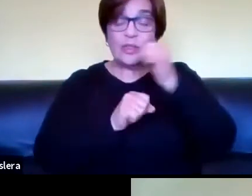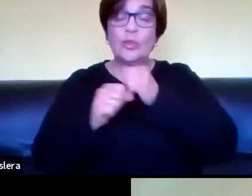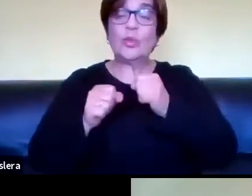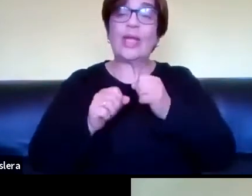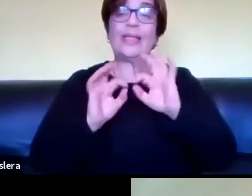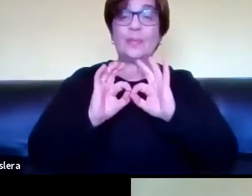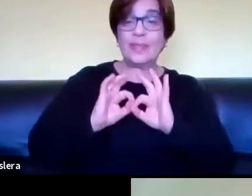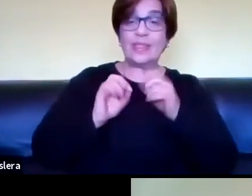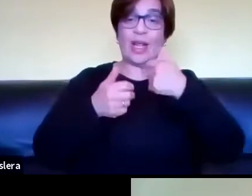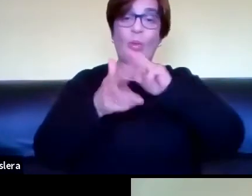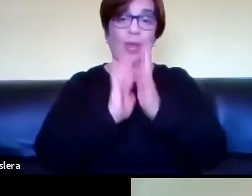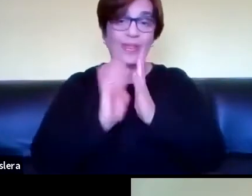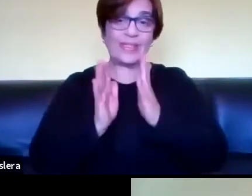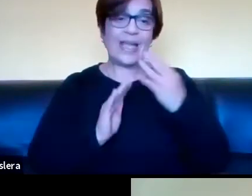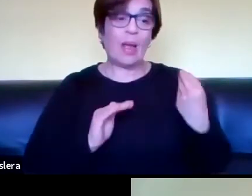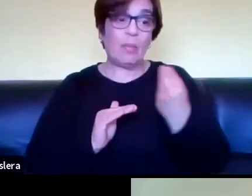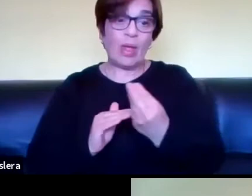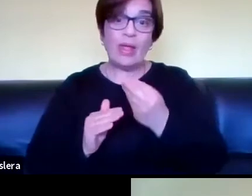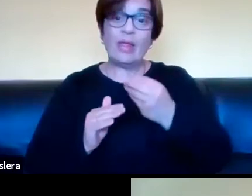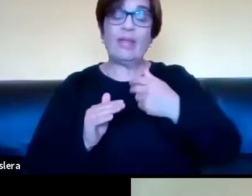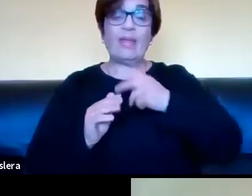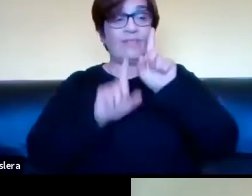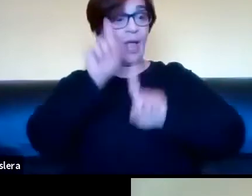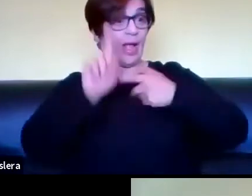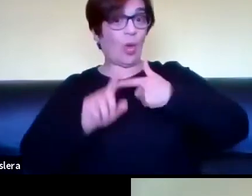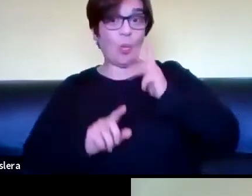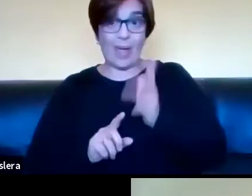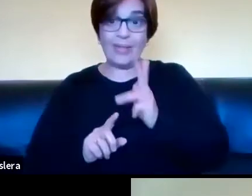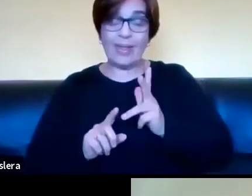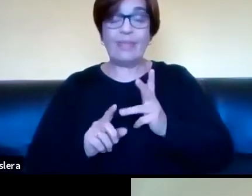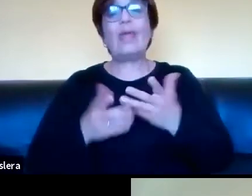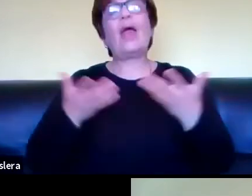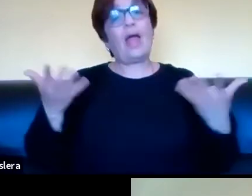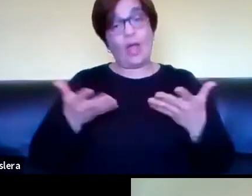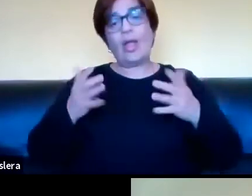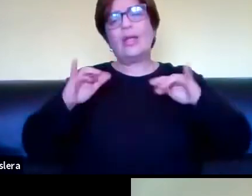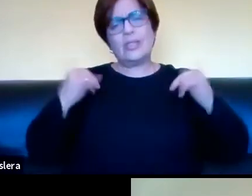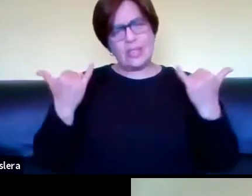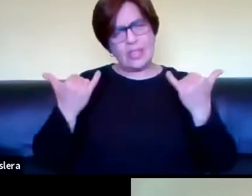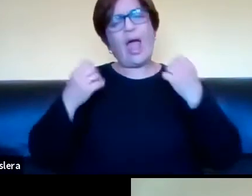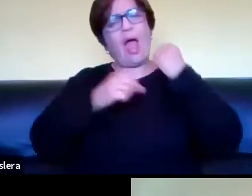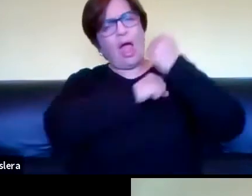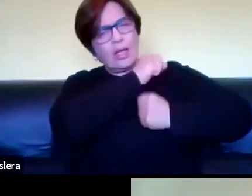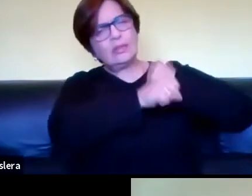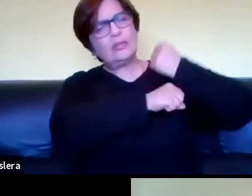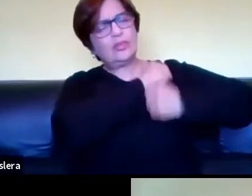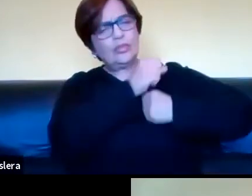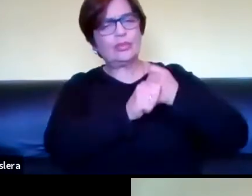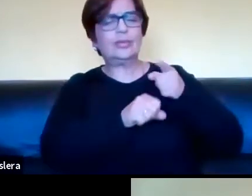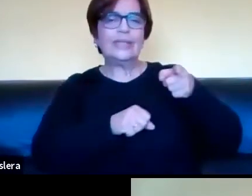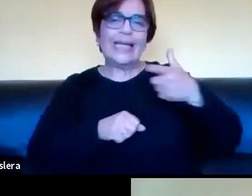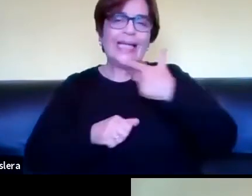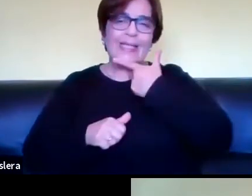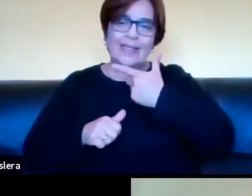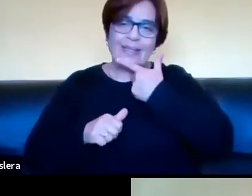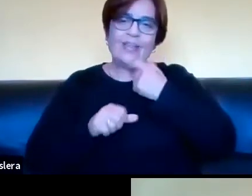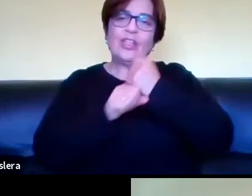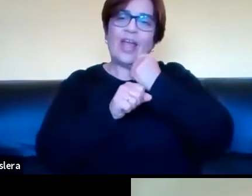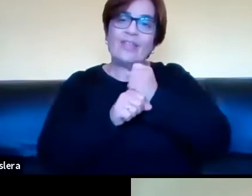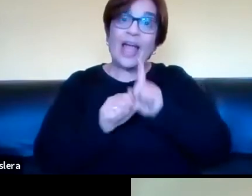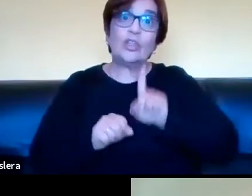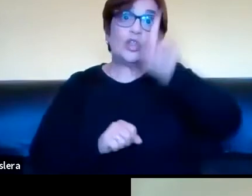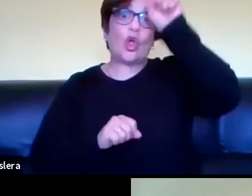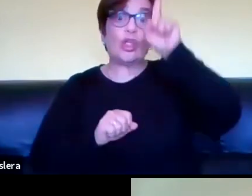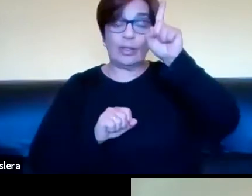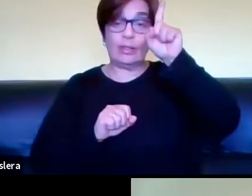Facultad de Humanidades, actualmente Leonardo trabaja, bueno, actualmente, ya hace algunos años, en Regional Norte,